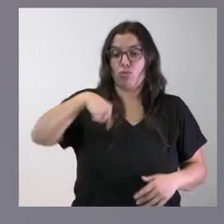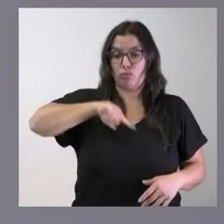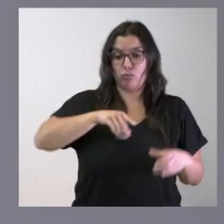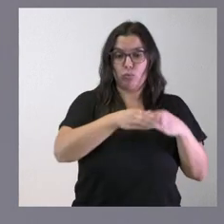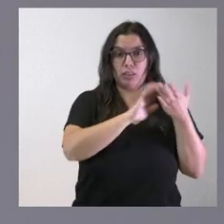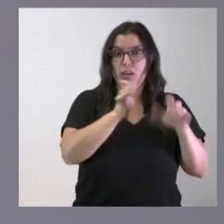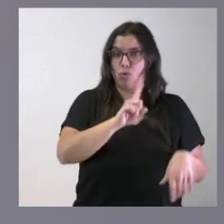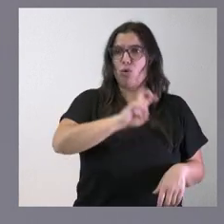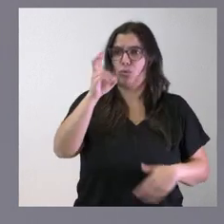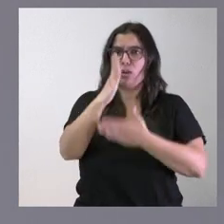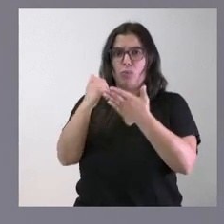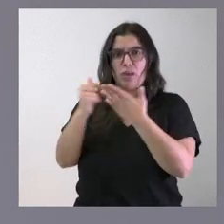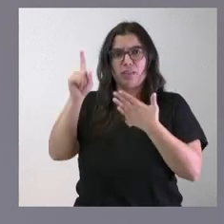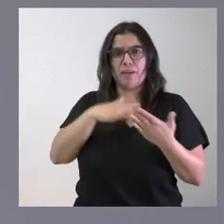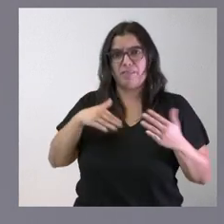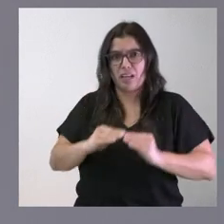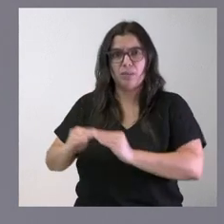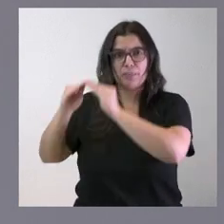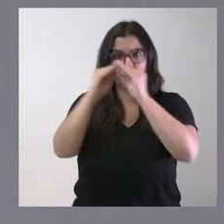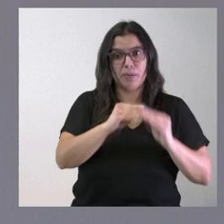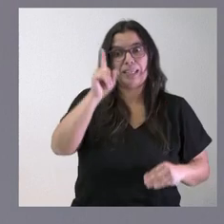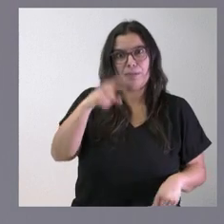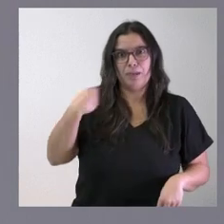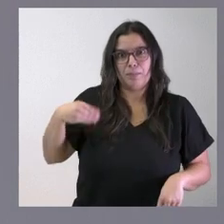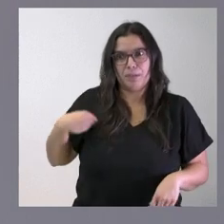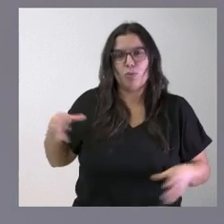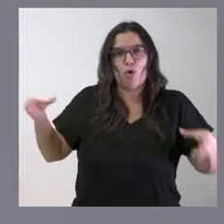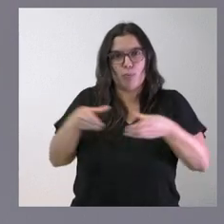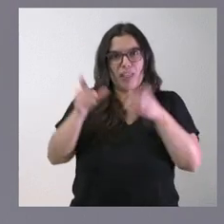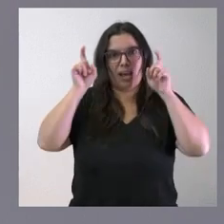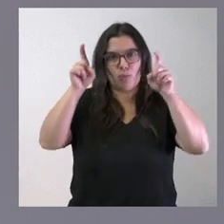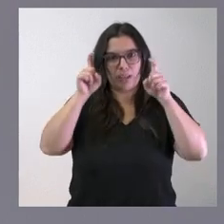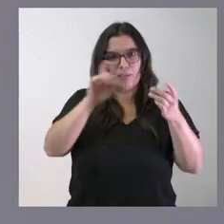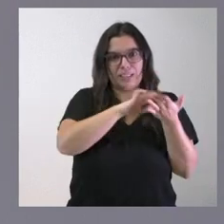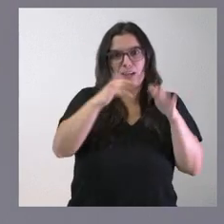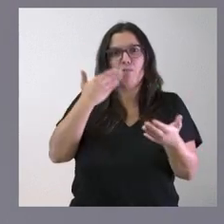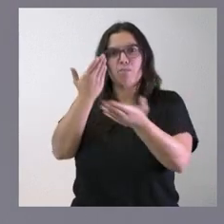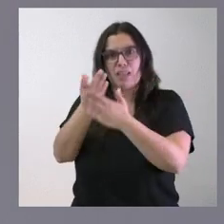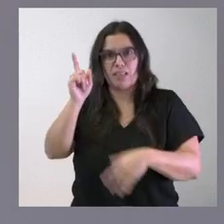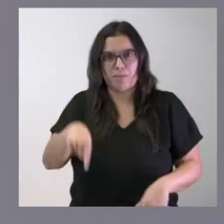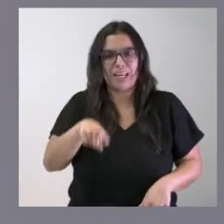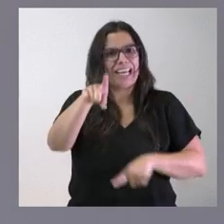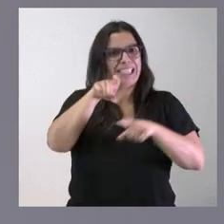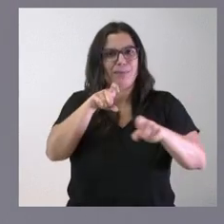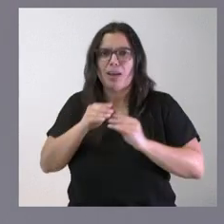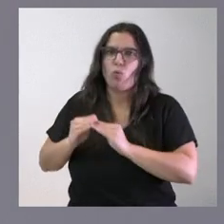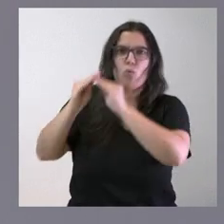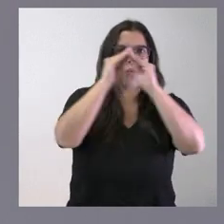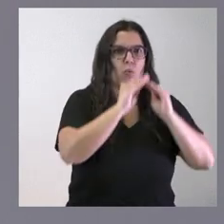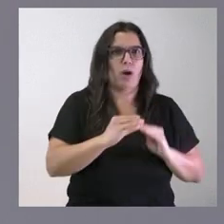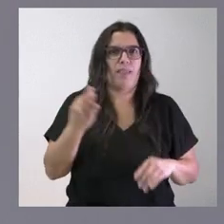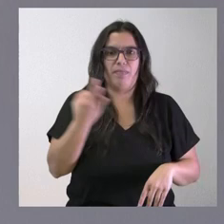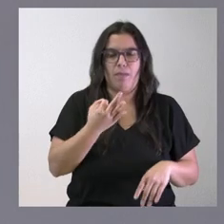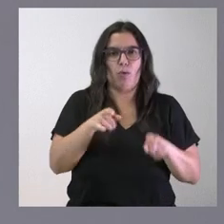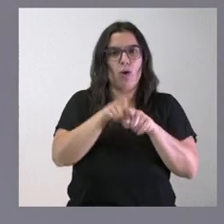y León, sino de otras comunidades autónomas y también de la propia comunidad educativa de Castilla y León, la EBAU única. Seguimos insistiendo e insistimos,